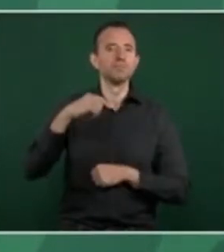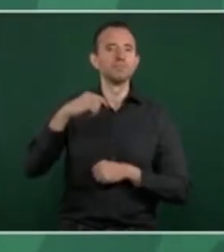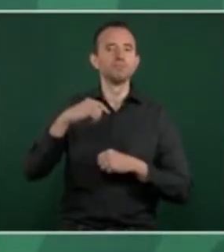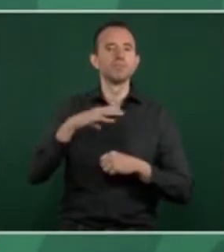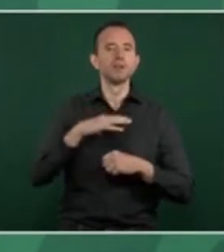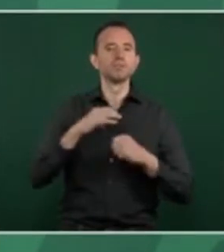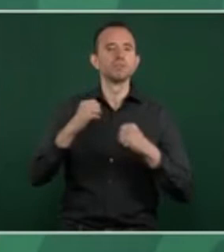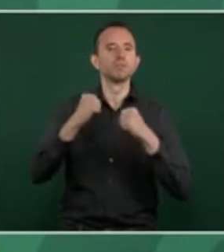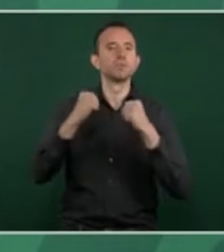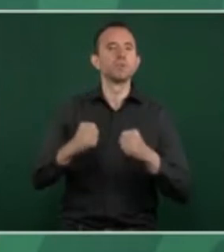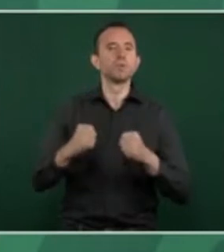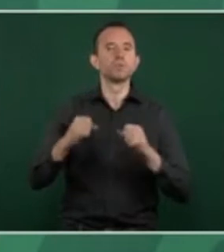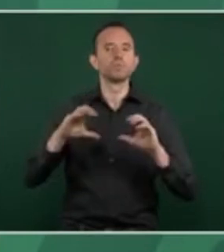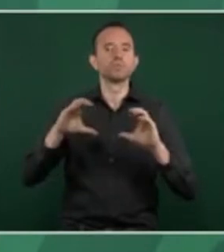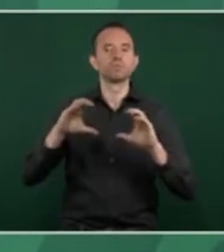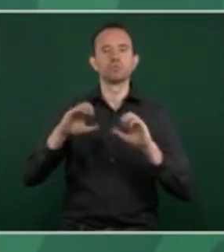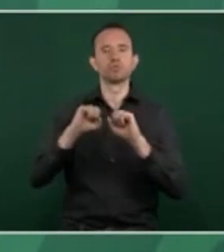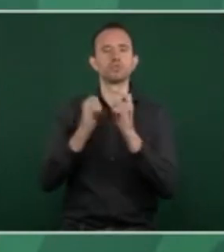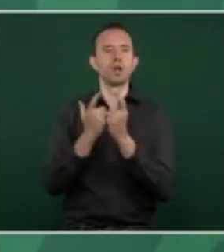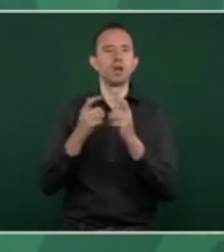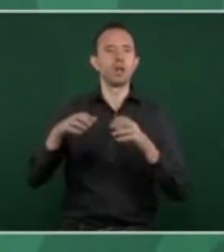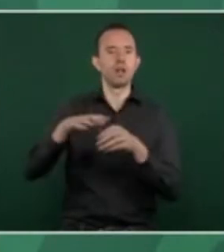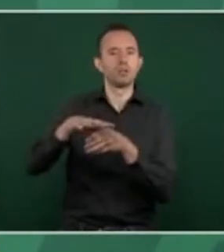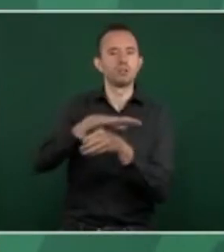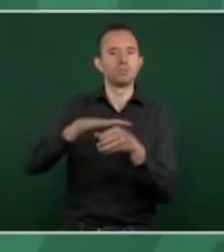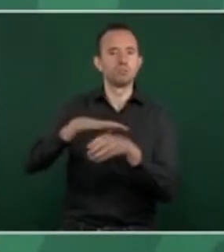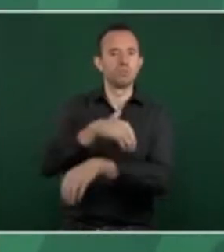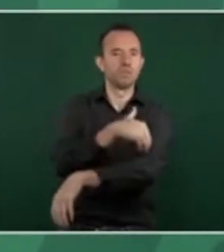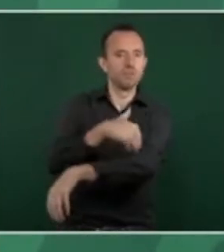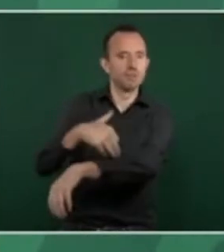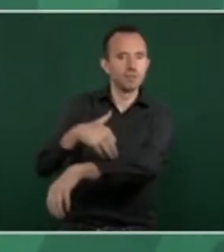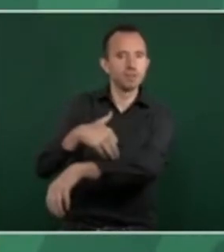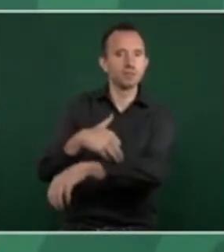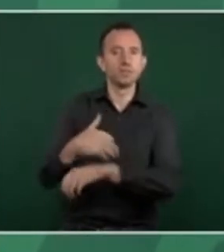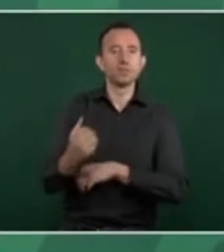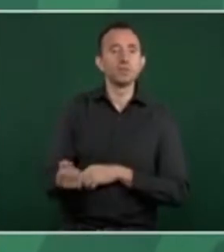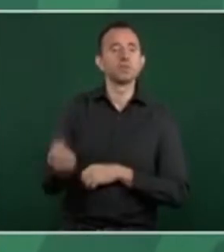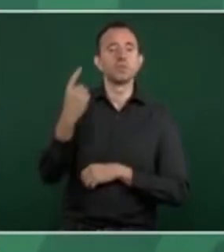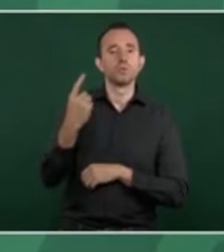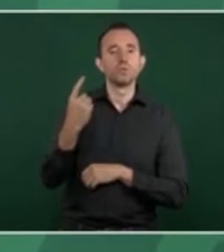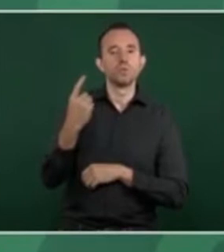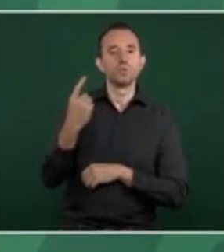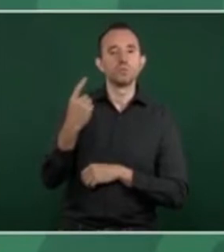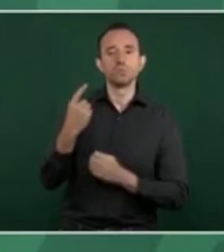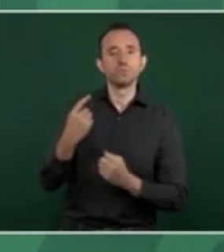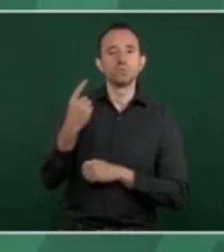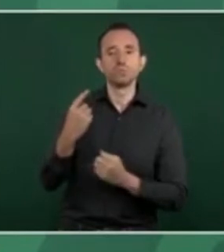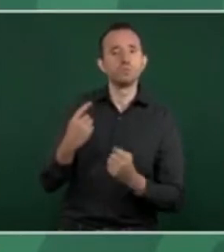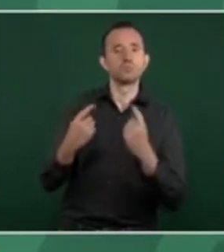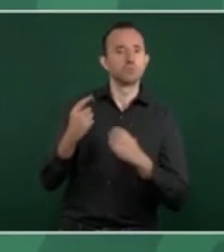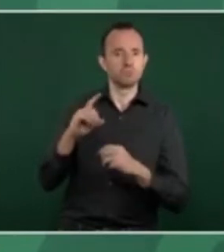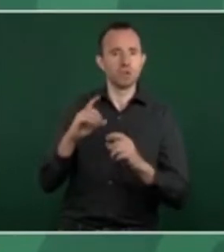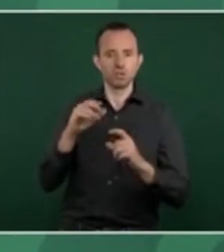Si le va mal a un miembro de la familia en México, acuden en su apoyo otros miembros de la familia.